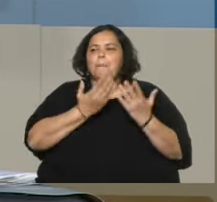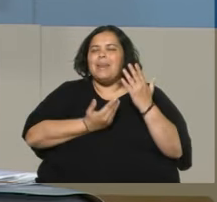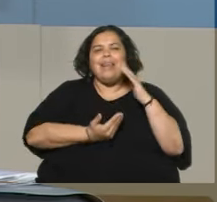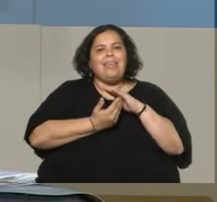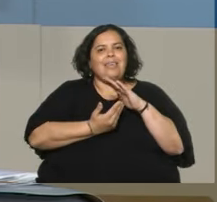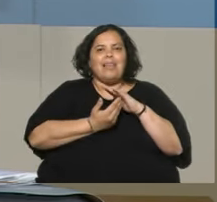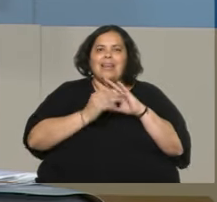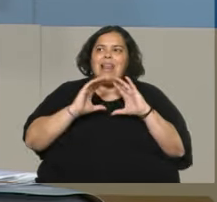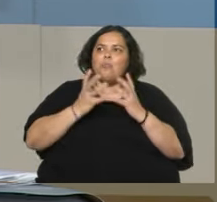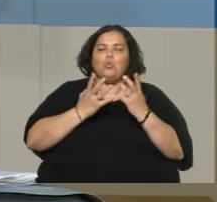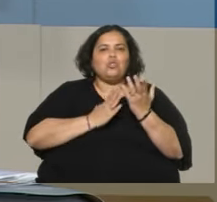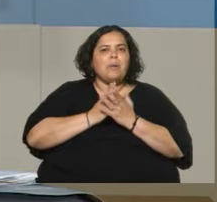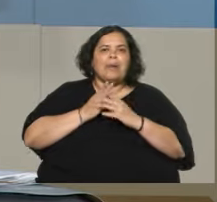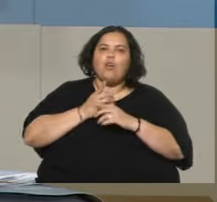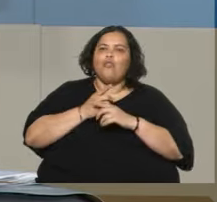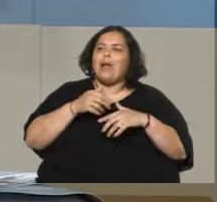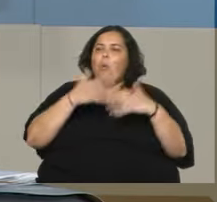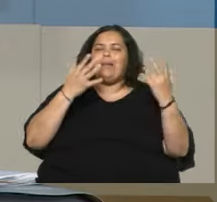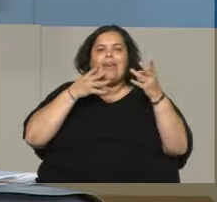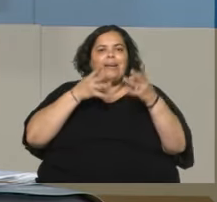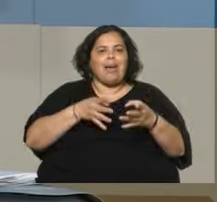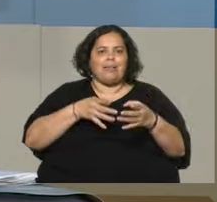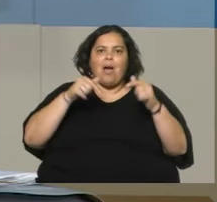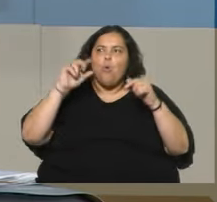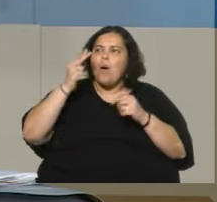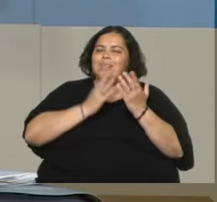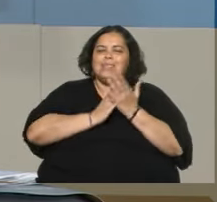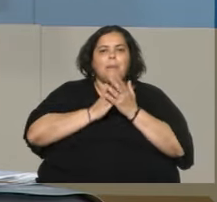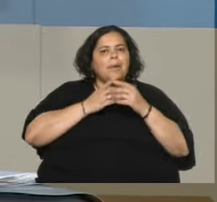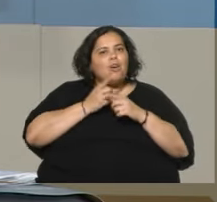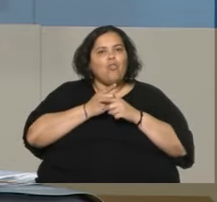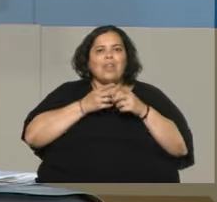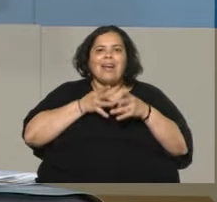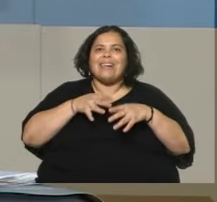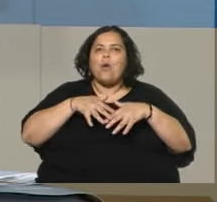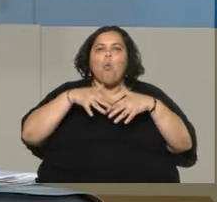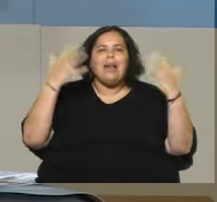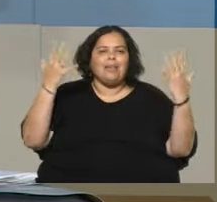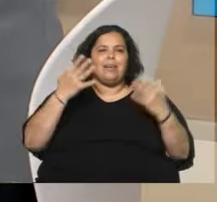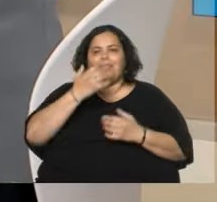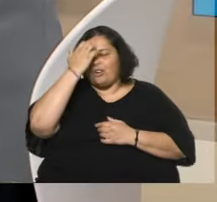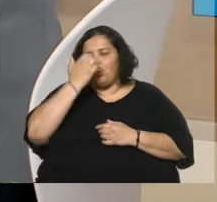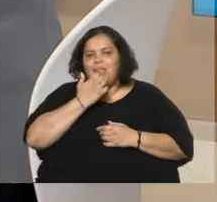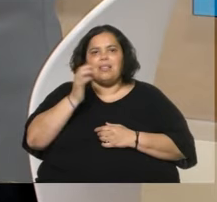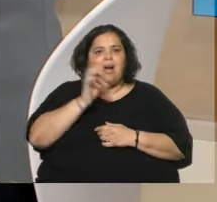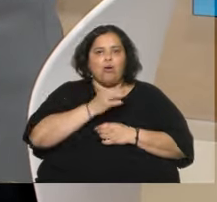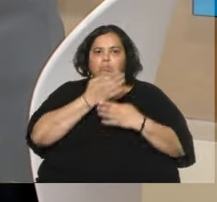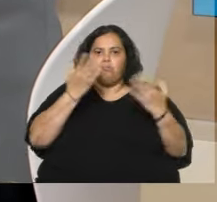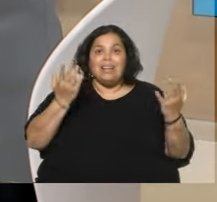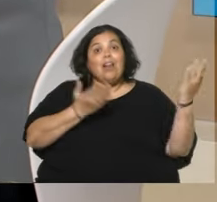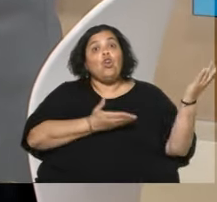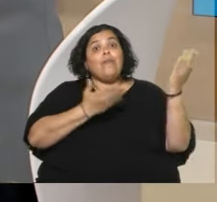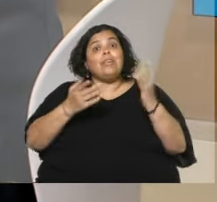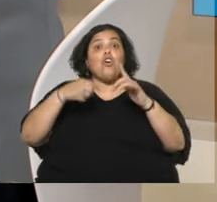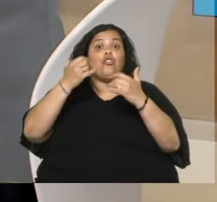el mundo contra cualquier tipo de guerra contra cualquier tipo de violencia contra cualquier tipo de acto terrorista. Y usted va a tener que invitar otra